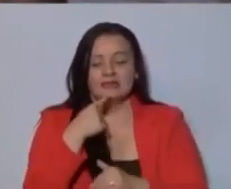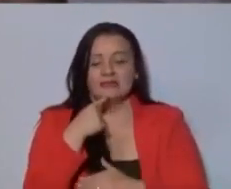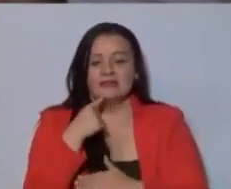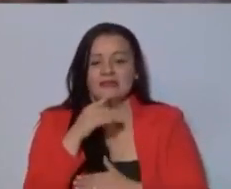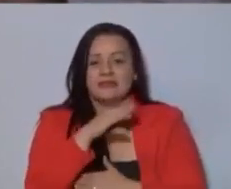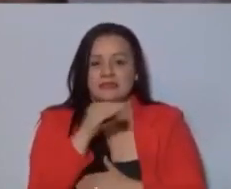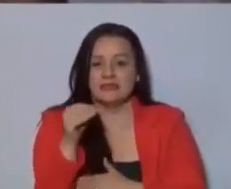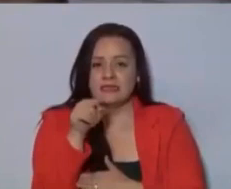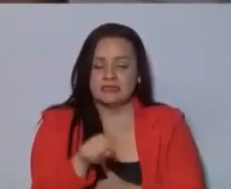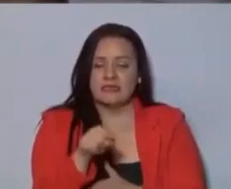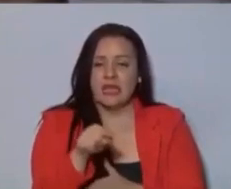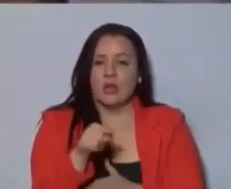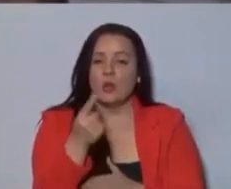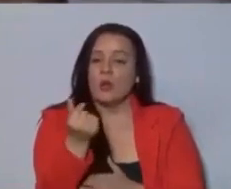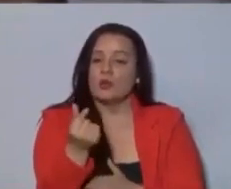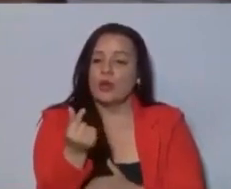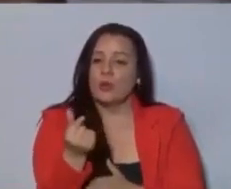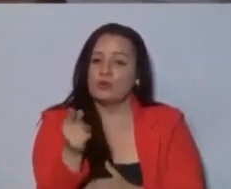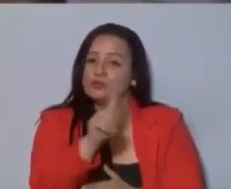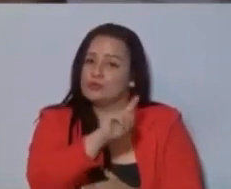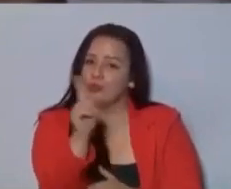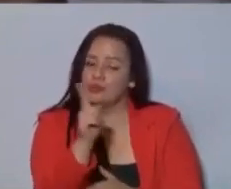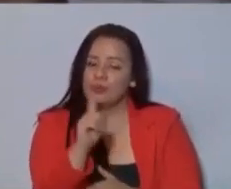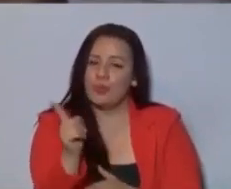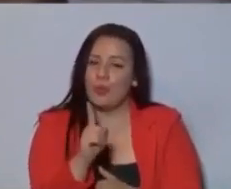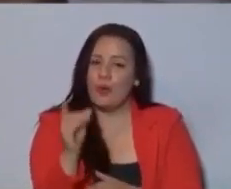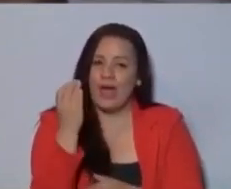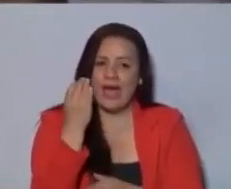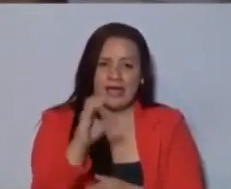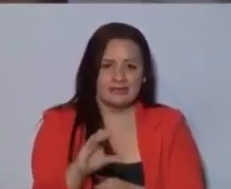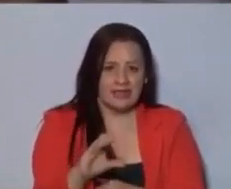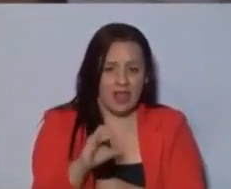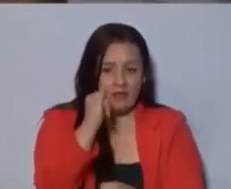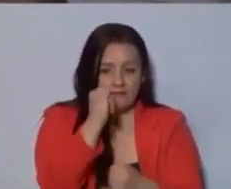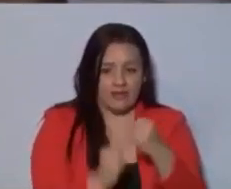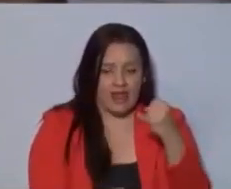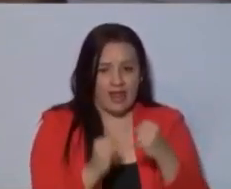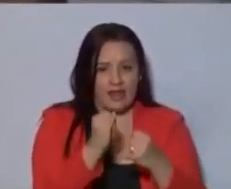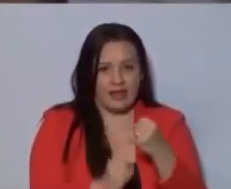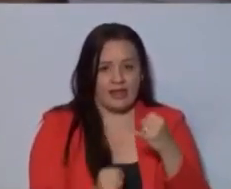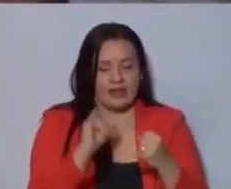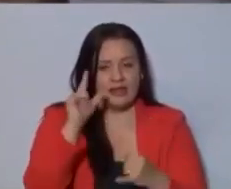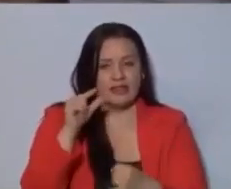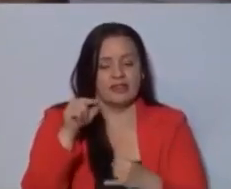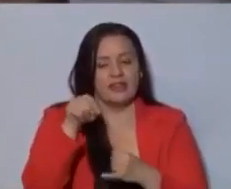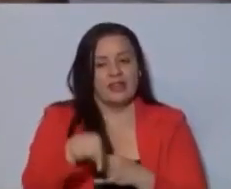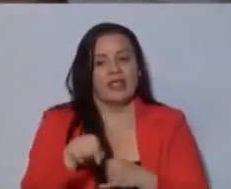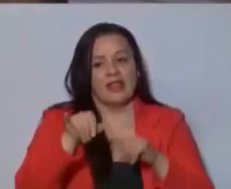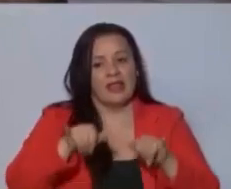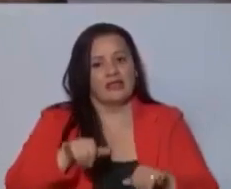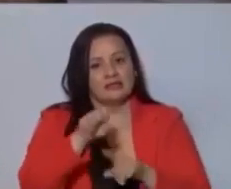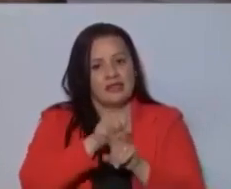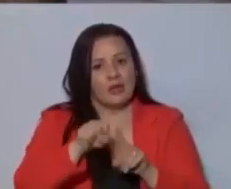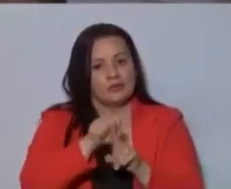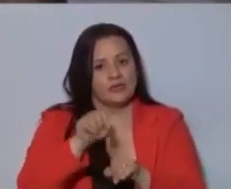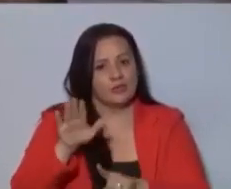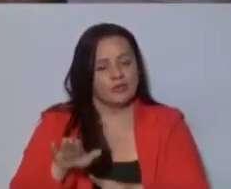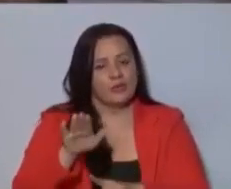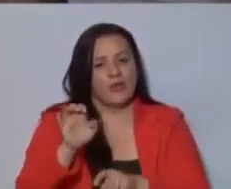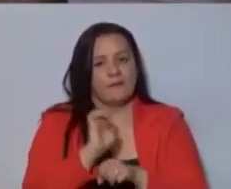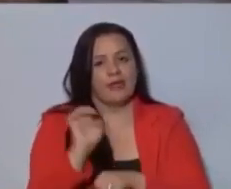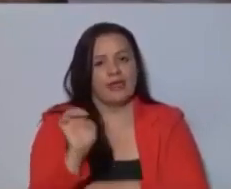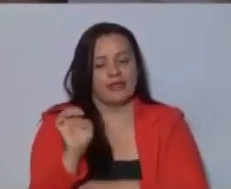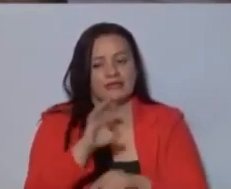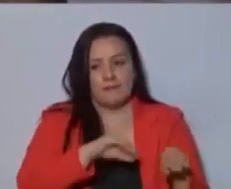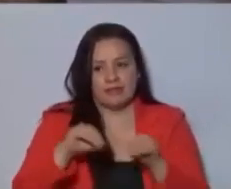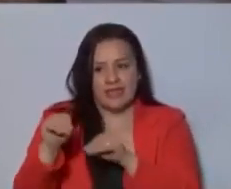recursos no asignados al finalizar del Estado de la emergencia pasarán a caja única del Estado y